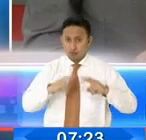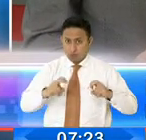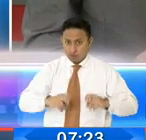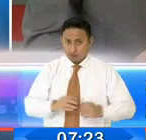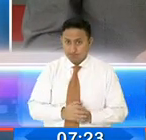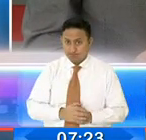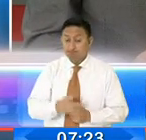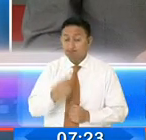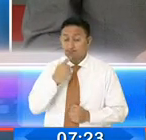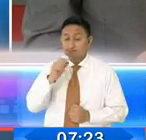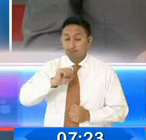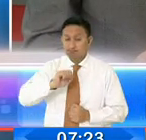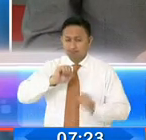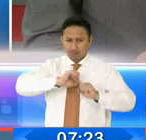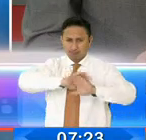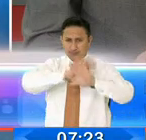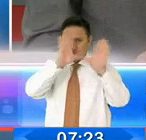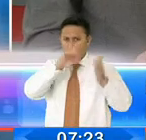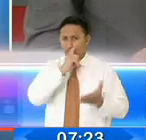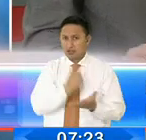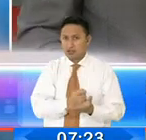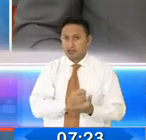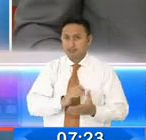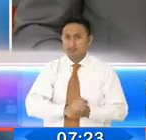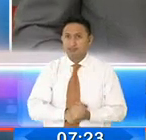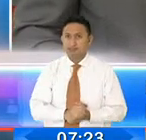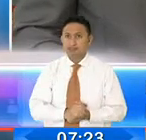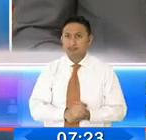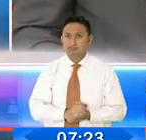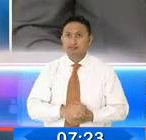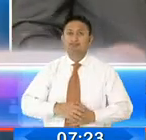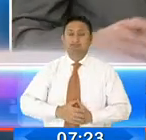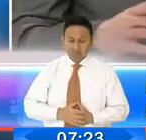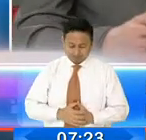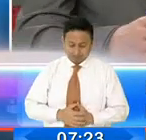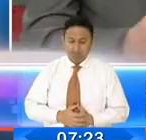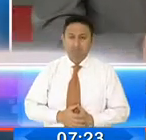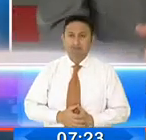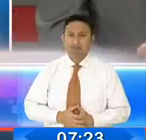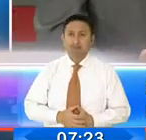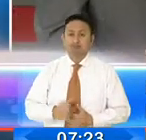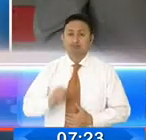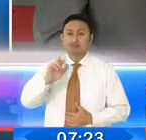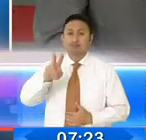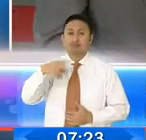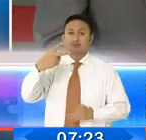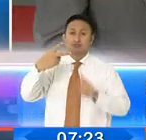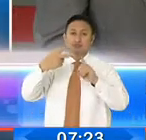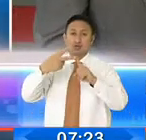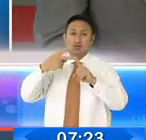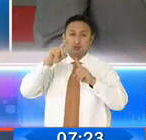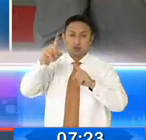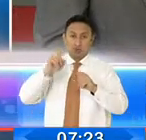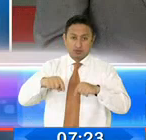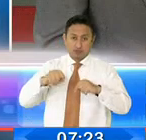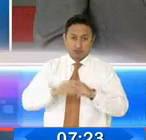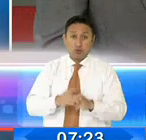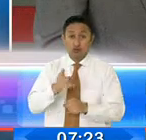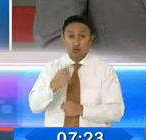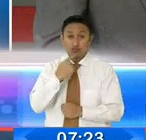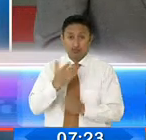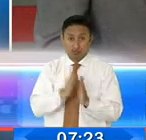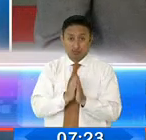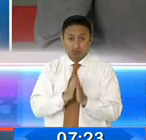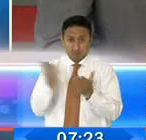Lo que queremos es que se esclarezca la verdad. Bien, asambleísta, vamos a la segunda interrogante de esta réplica que he solicitado.